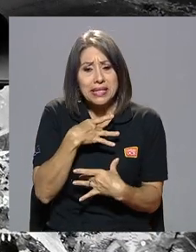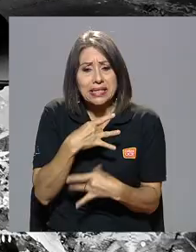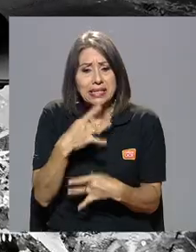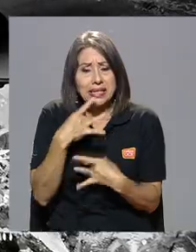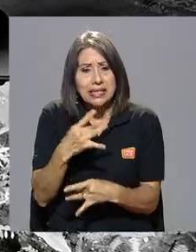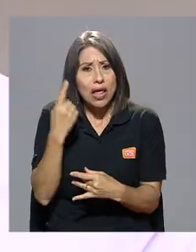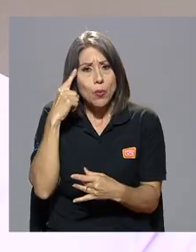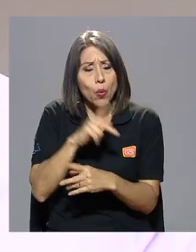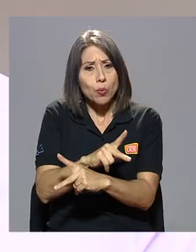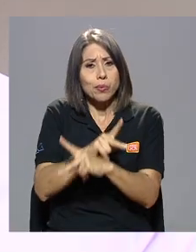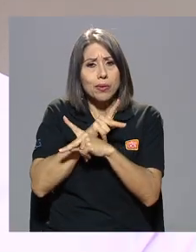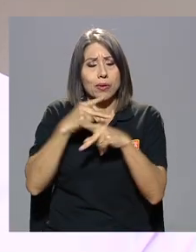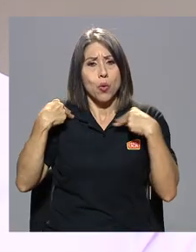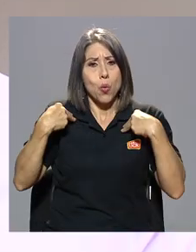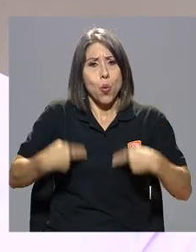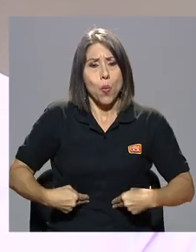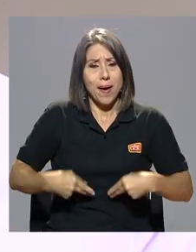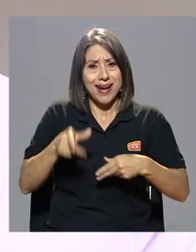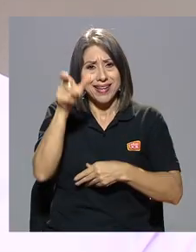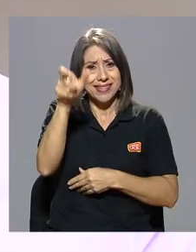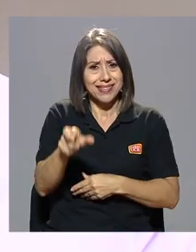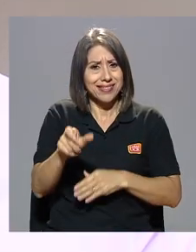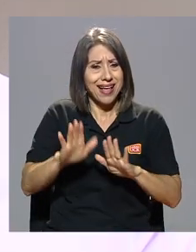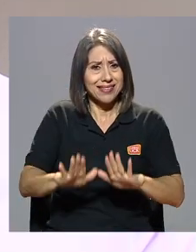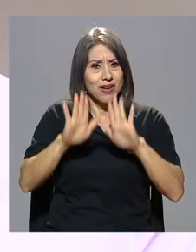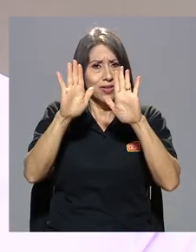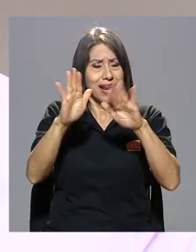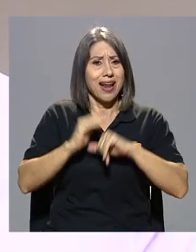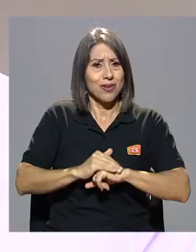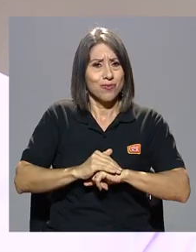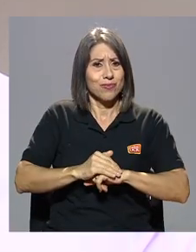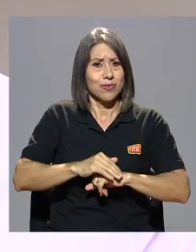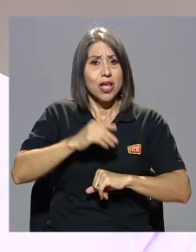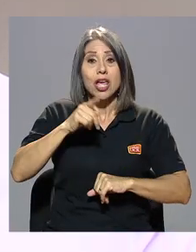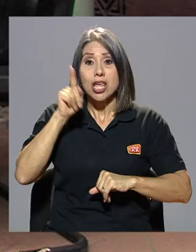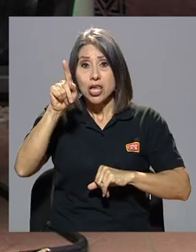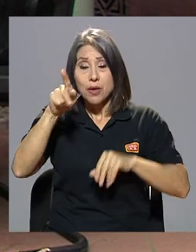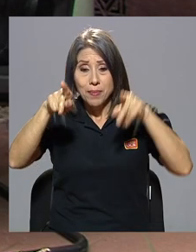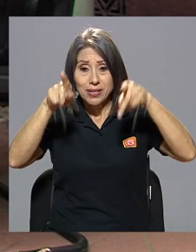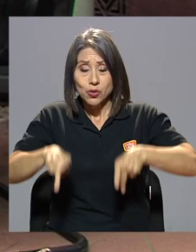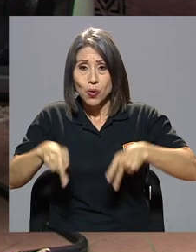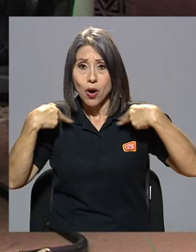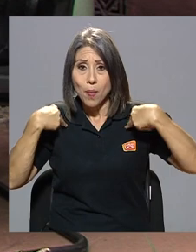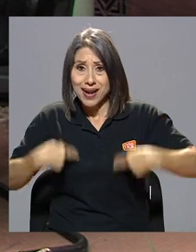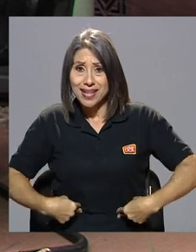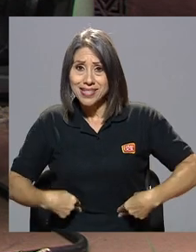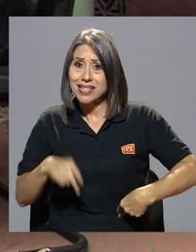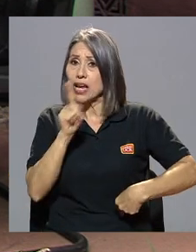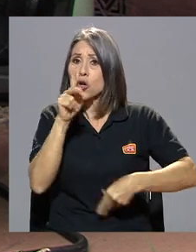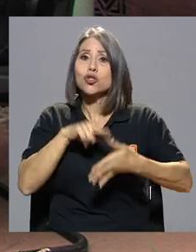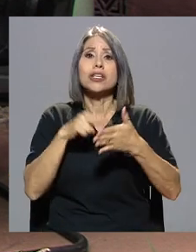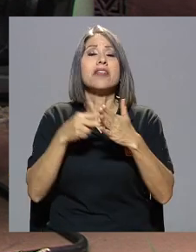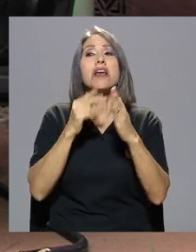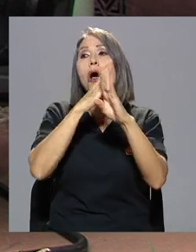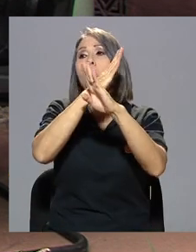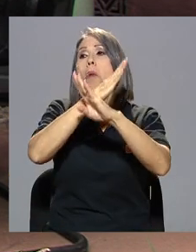un humanista extraordinario y el humanista desde el punto de vista de nuestras ideas no es un pacifista vulgar